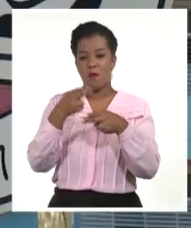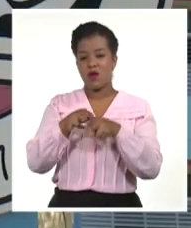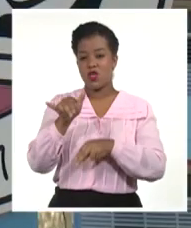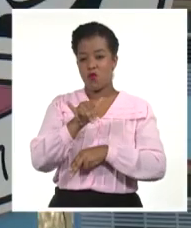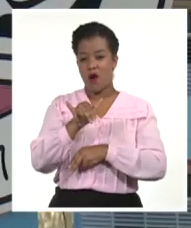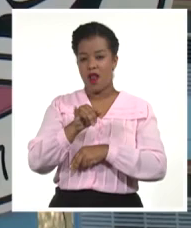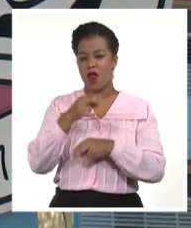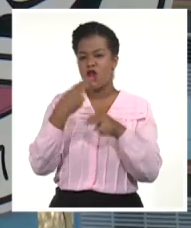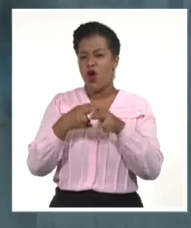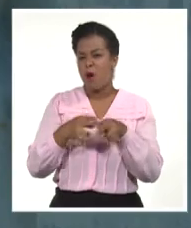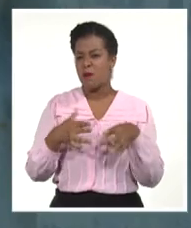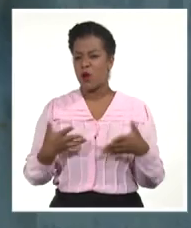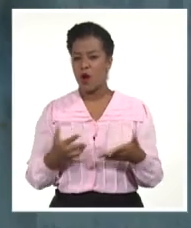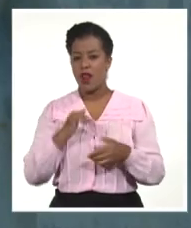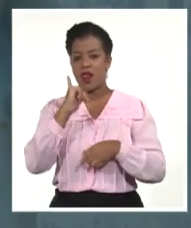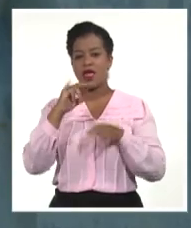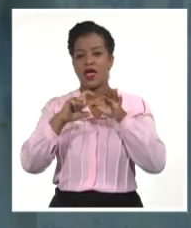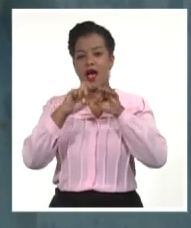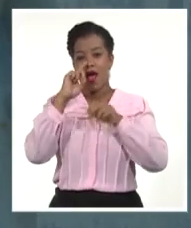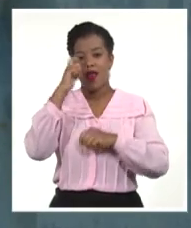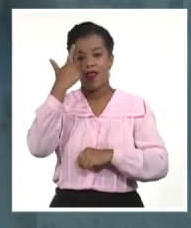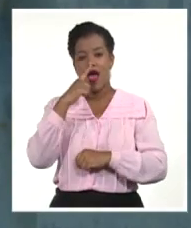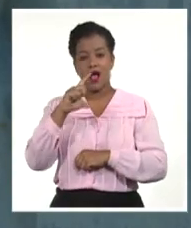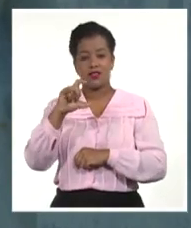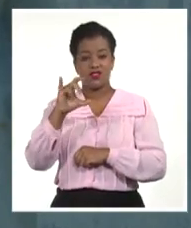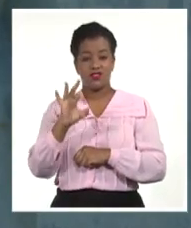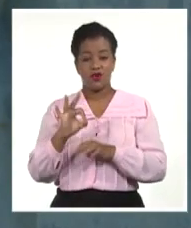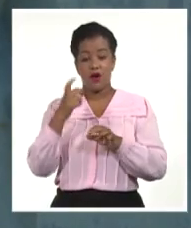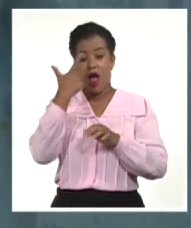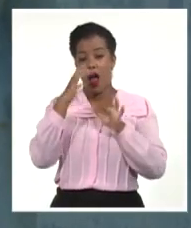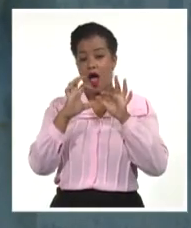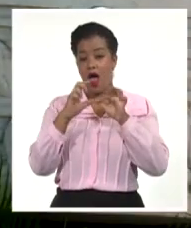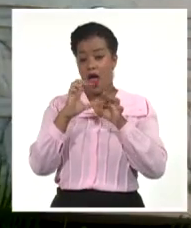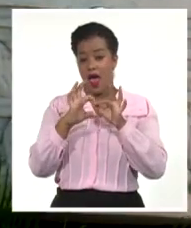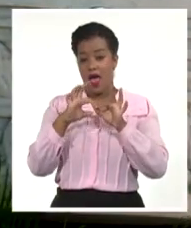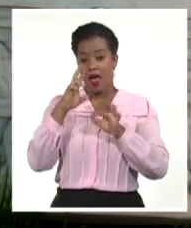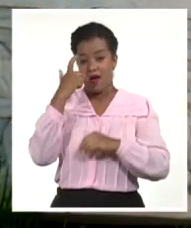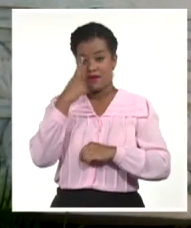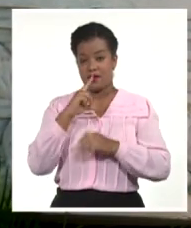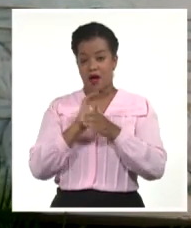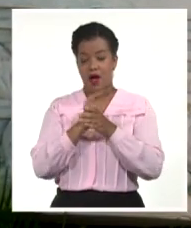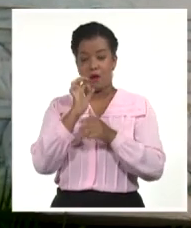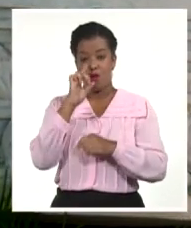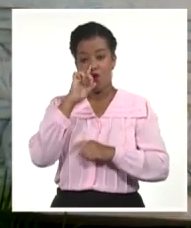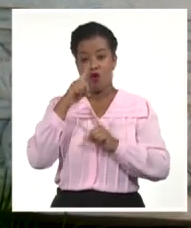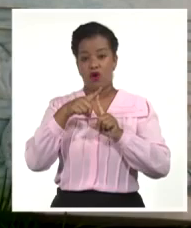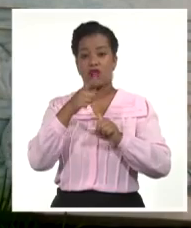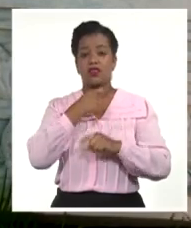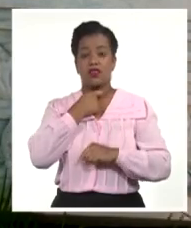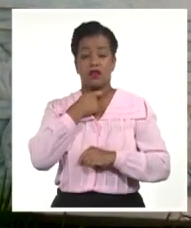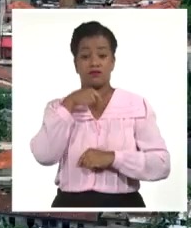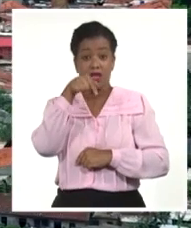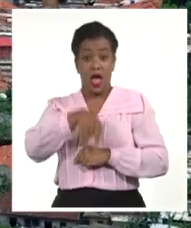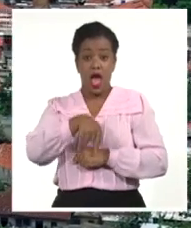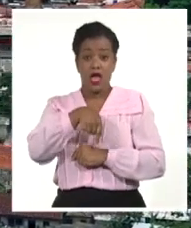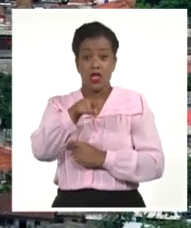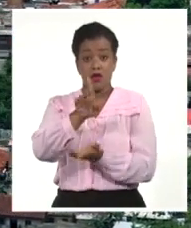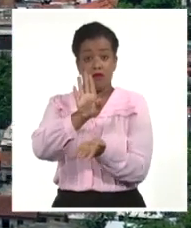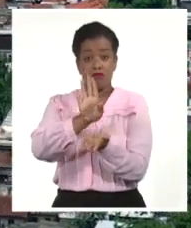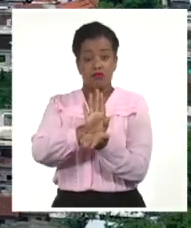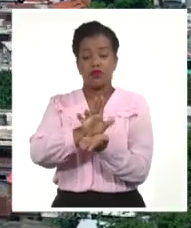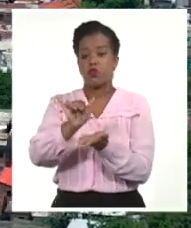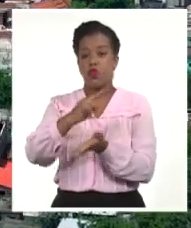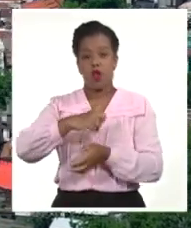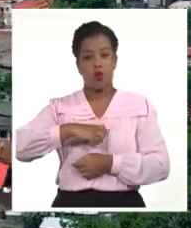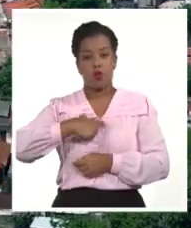Ignacio Agramonte Loinás. Y es que aquí, la figura del mayor forma parte de la idiosincrasia de los nacidos en esta tierra.